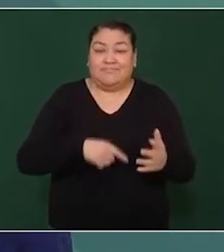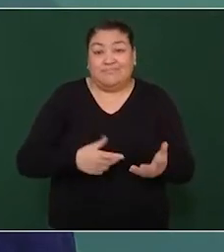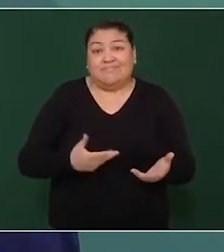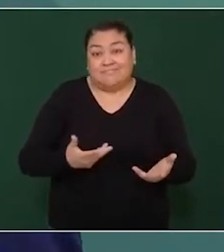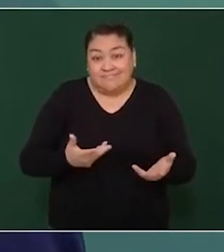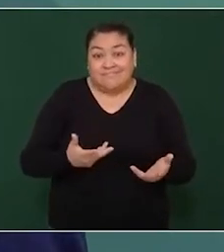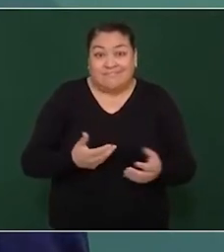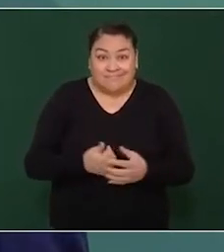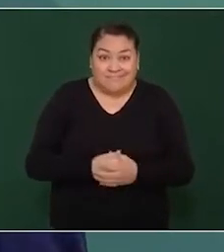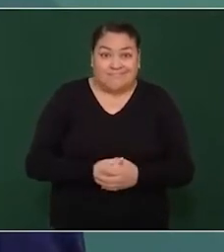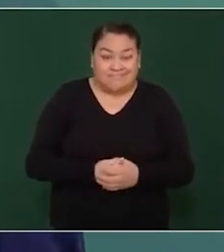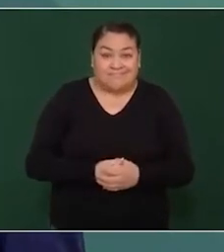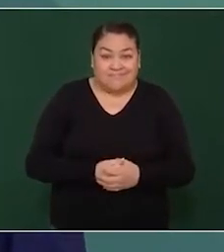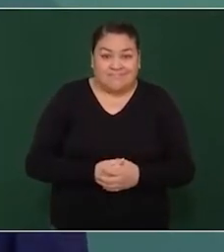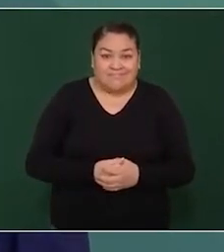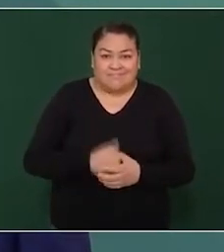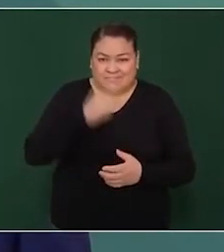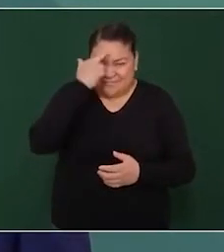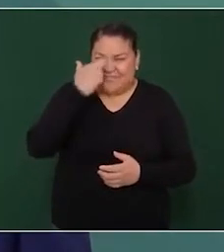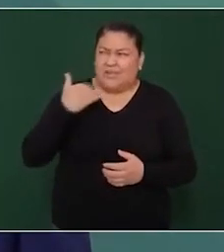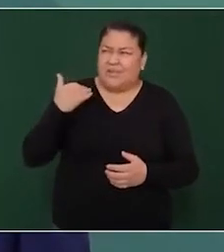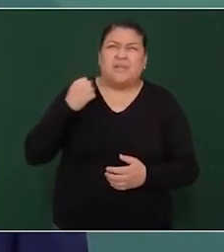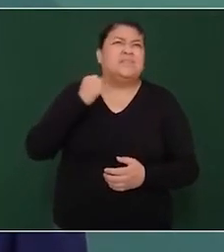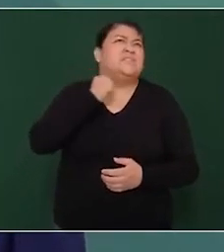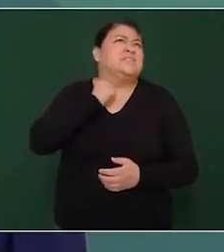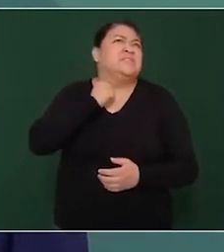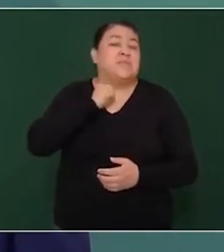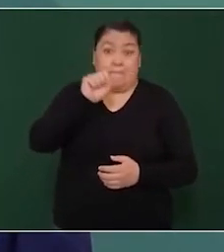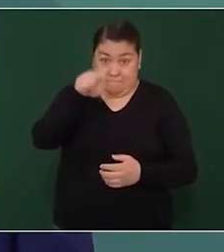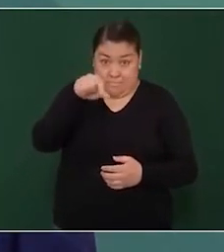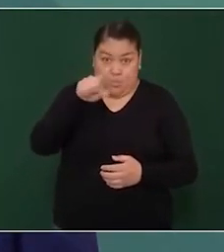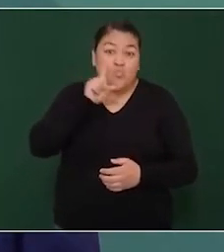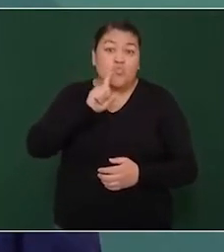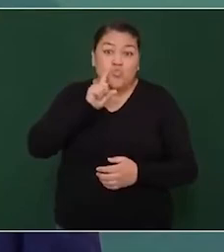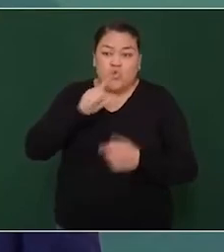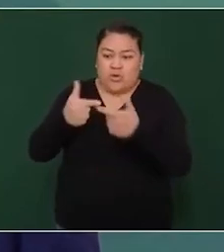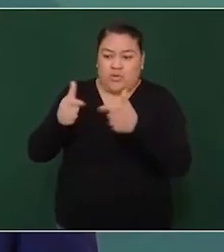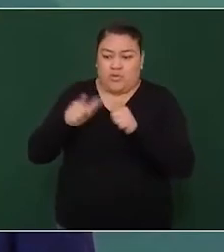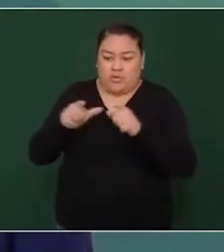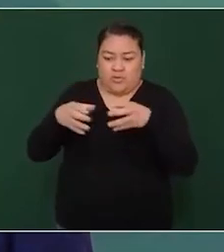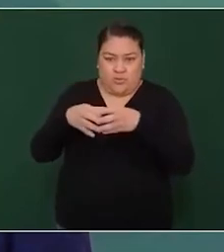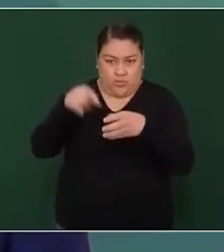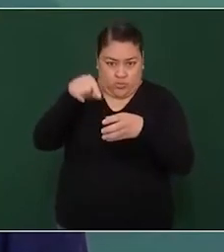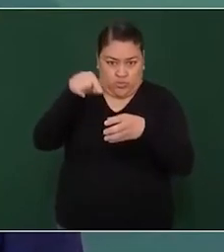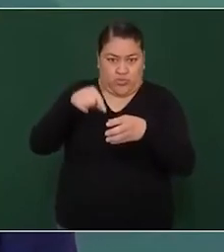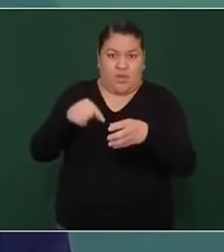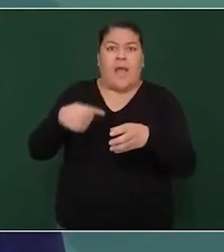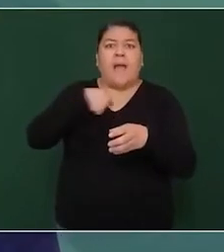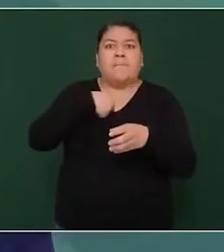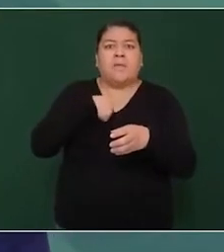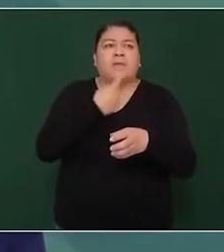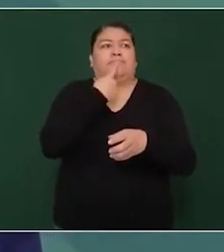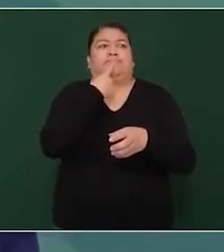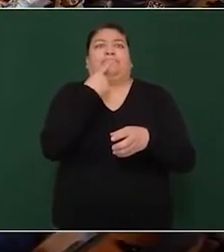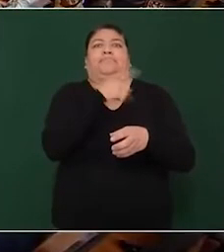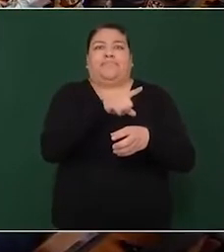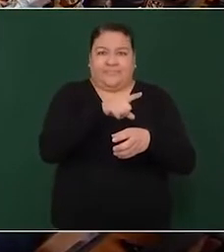Ahora una senadora también de ese partido, conservador, me denunció,